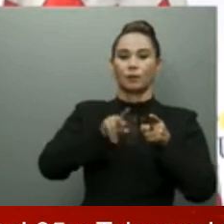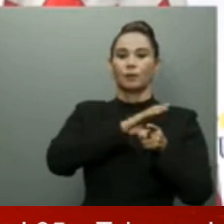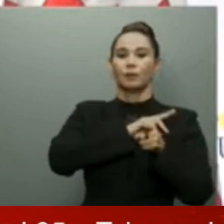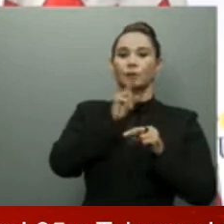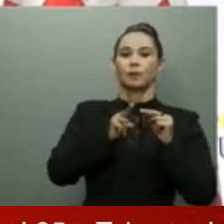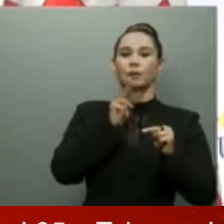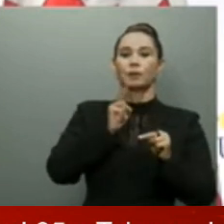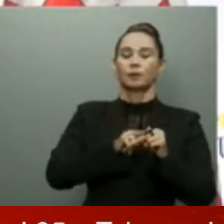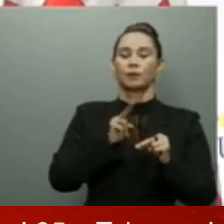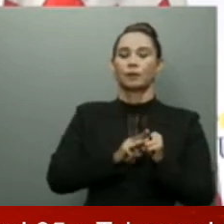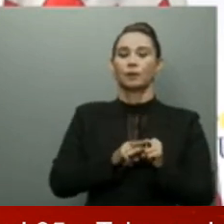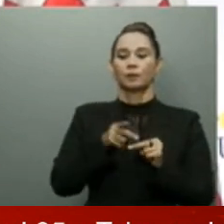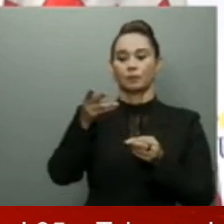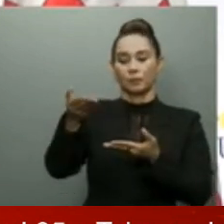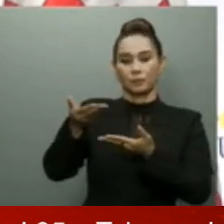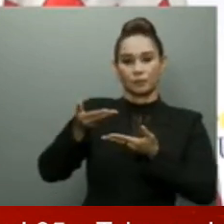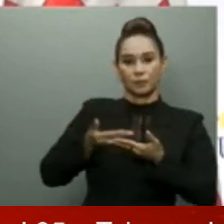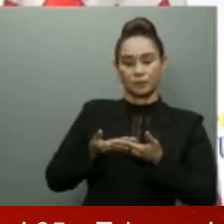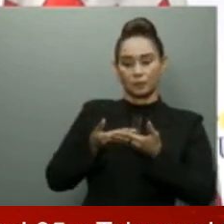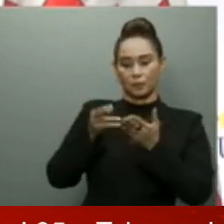una gran parte de los reglamentos